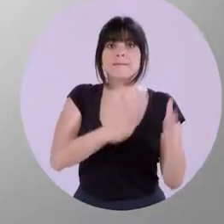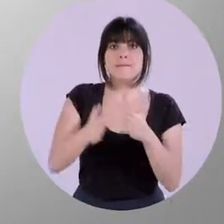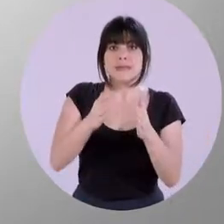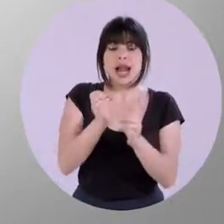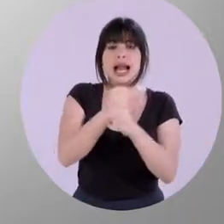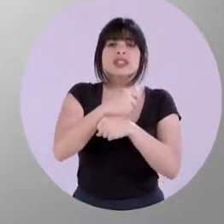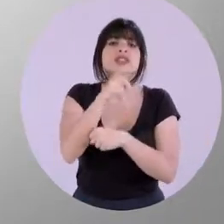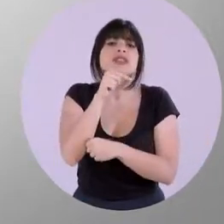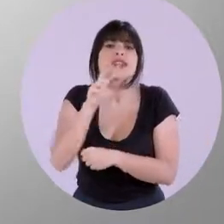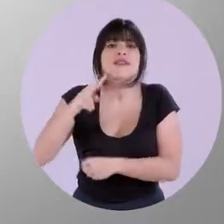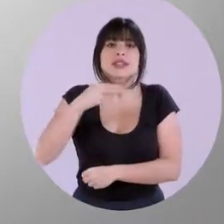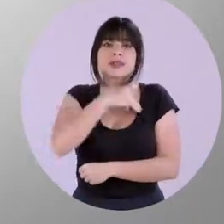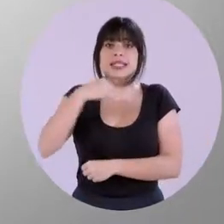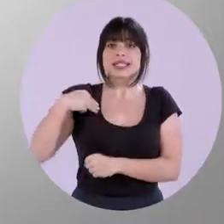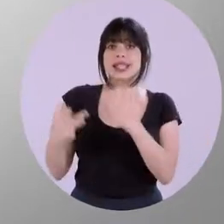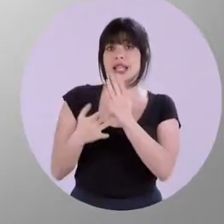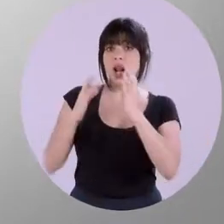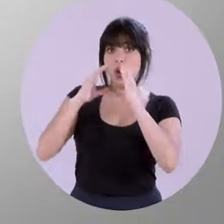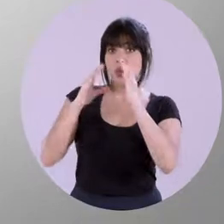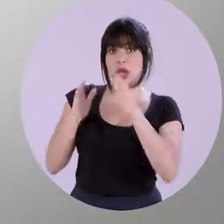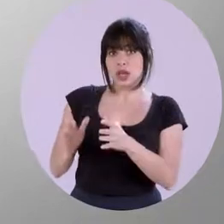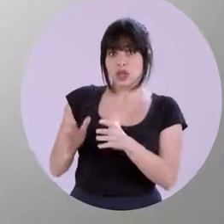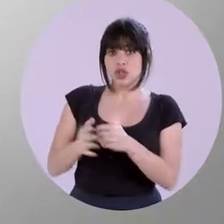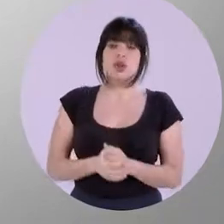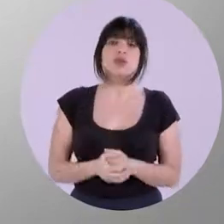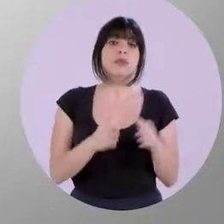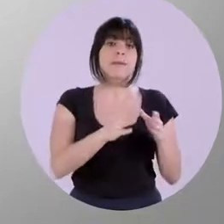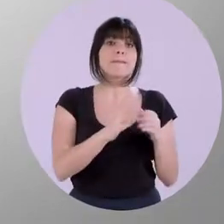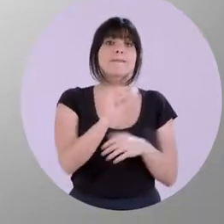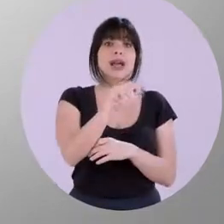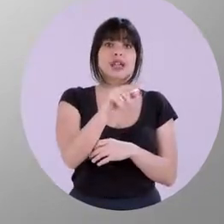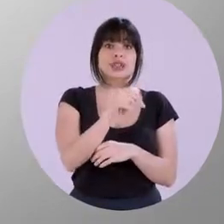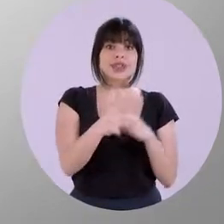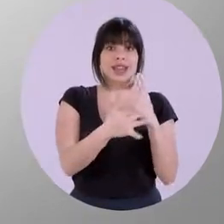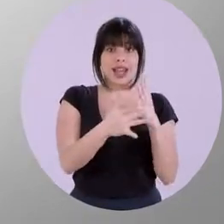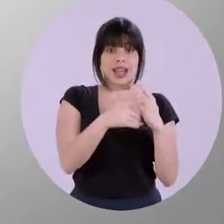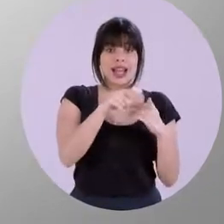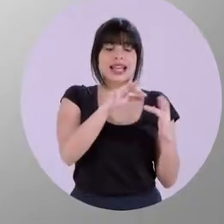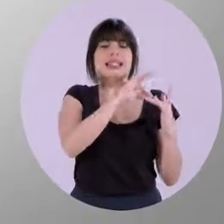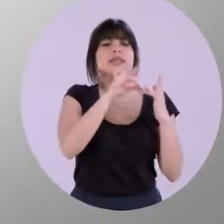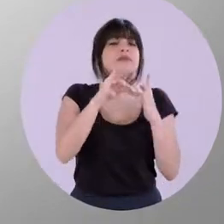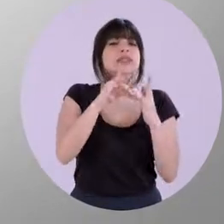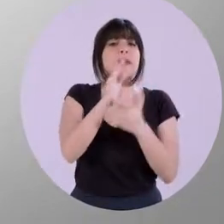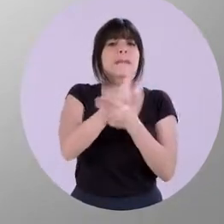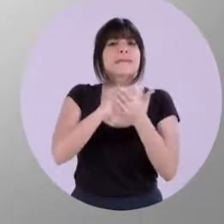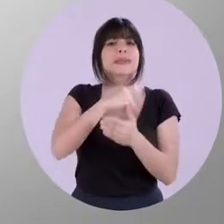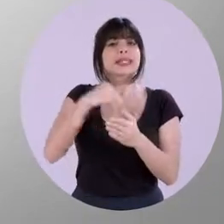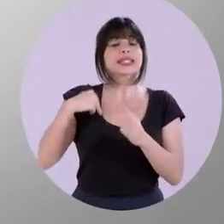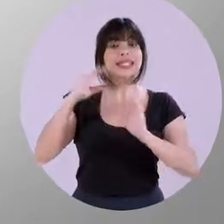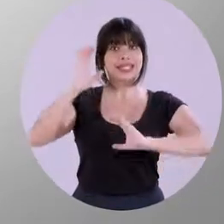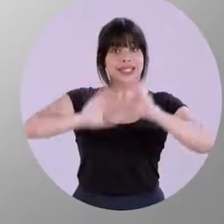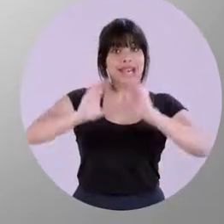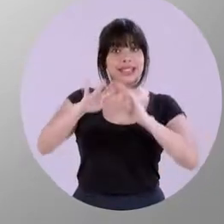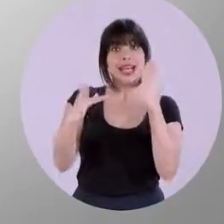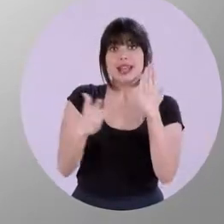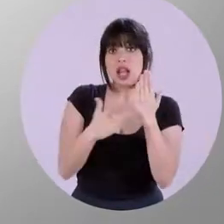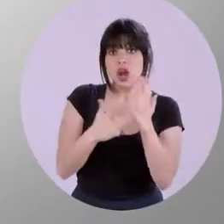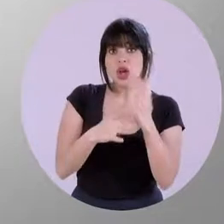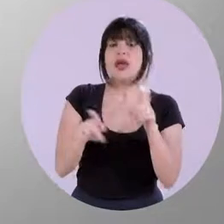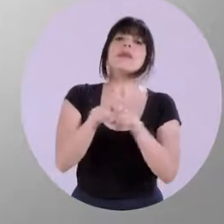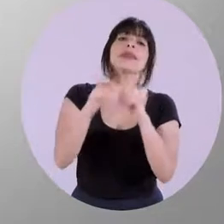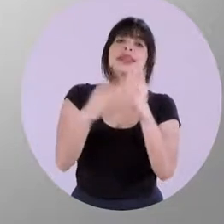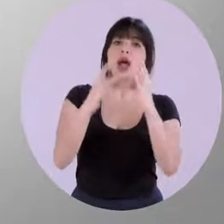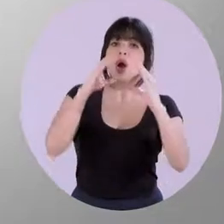elaborado por el Viceministerio de Telecomunicaciones, brazo técnico especializado del Ministerio de Ciencia, Tecnología